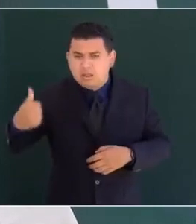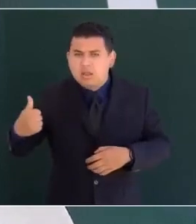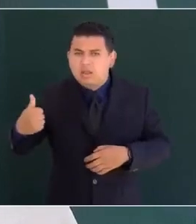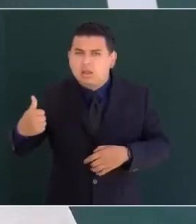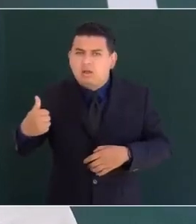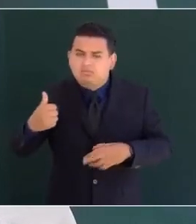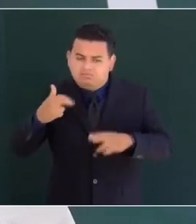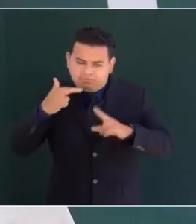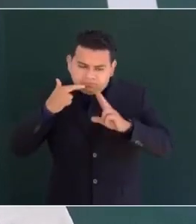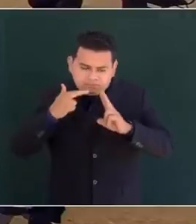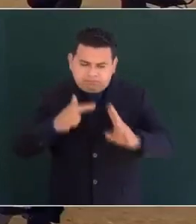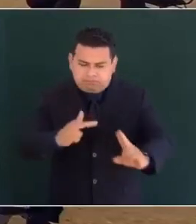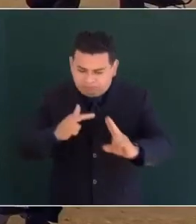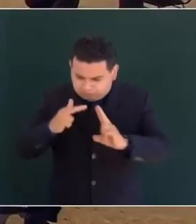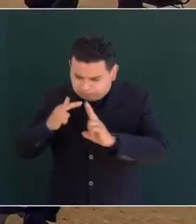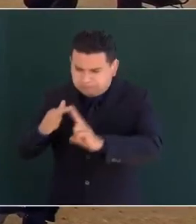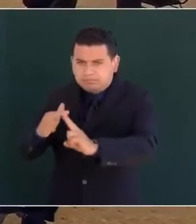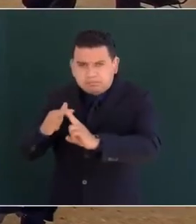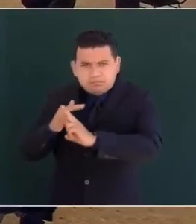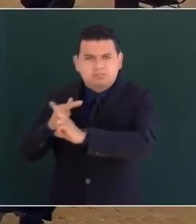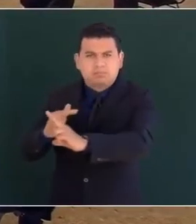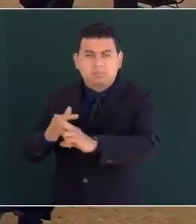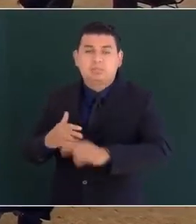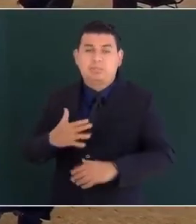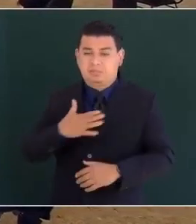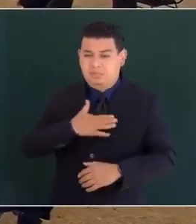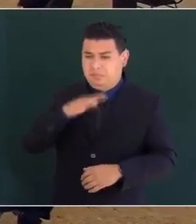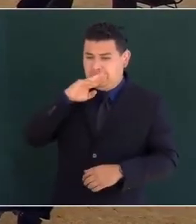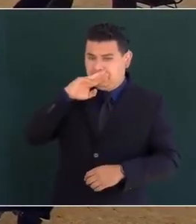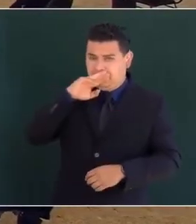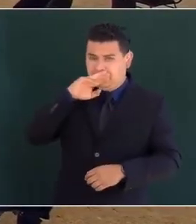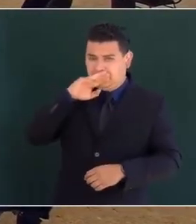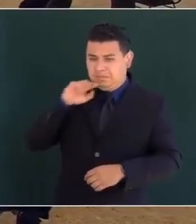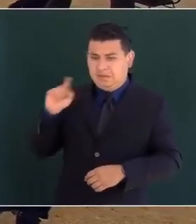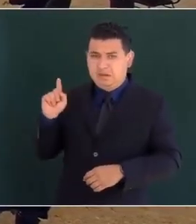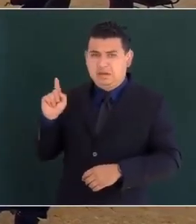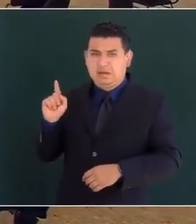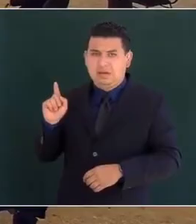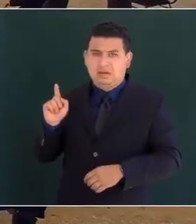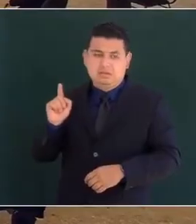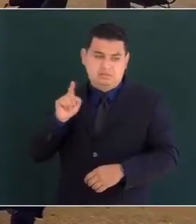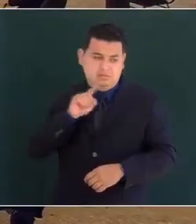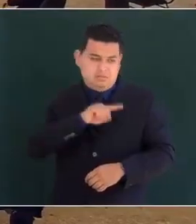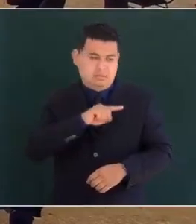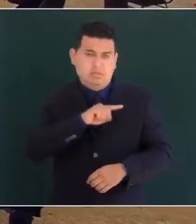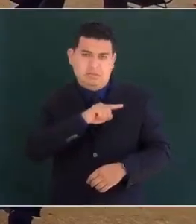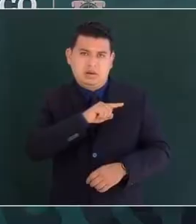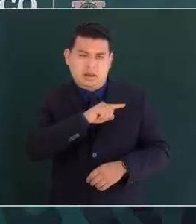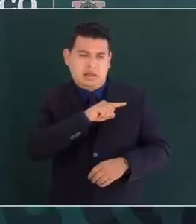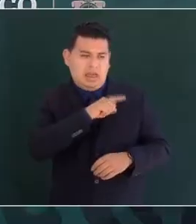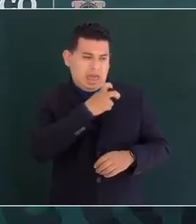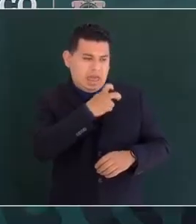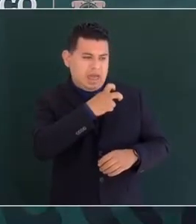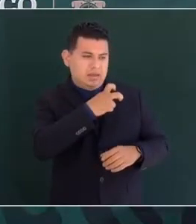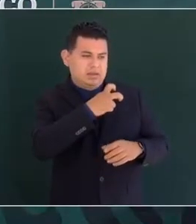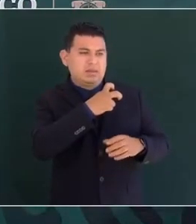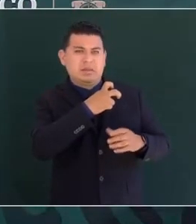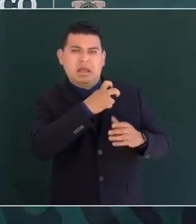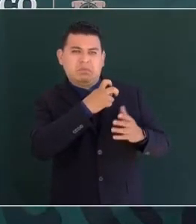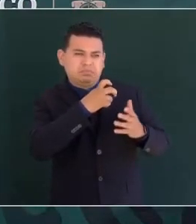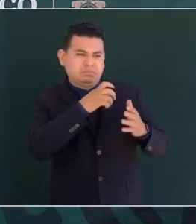Mi madre fue una amiga muy cercana de Chávez y apoyaba los